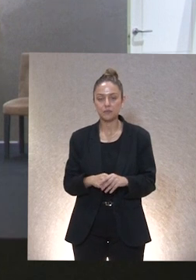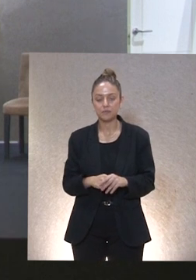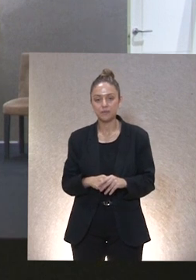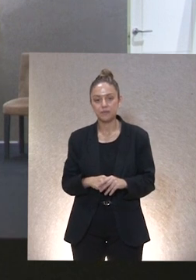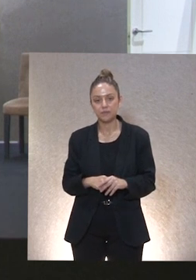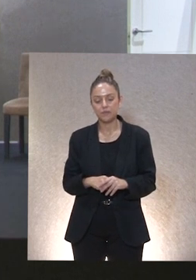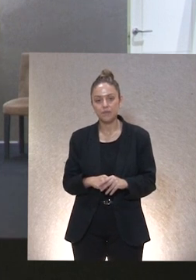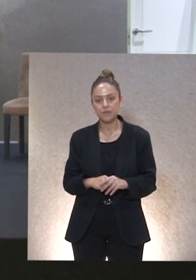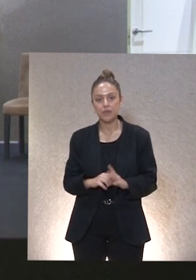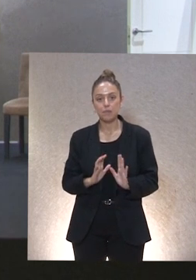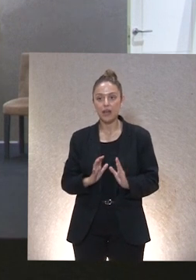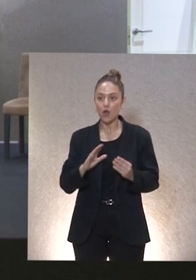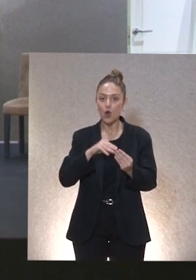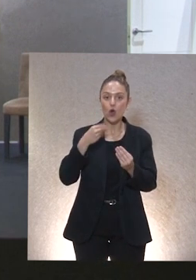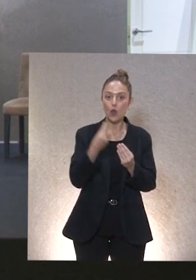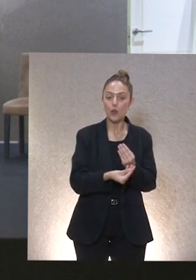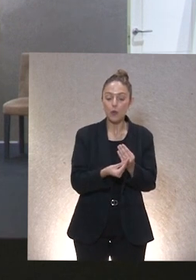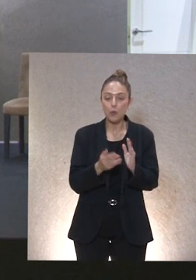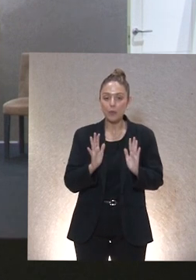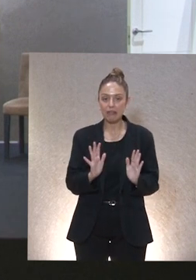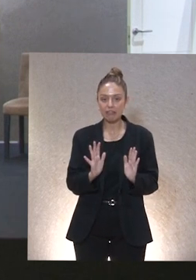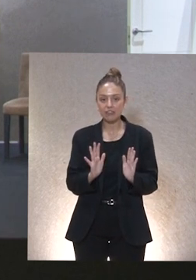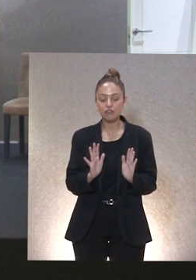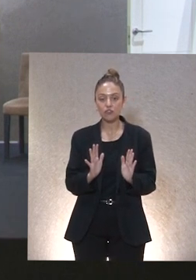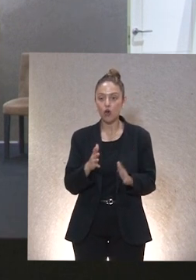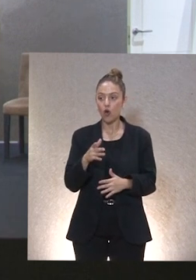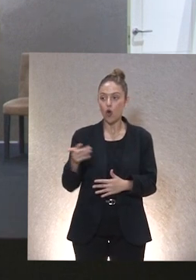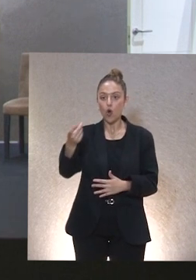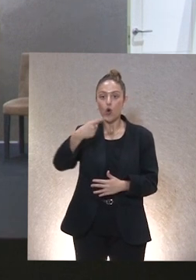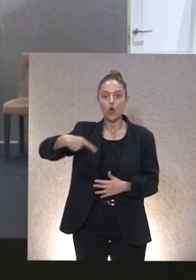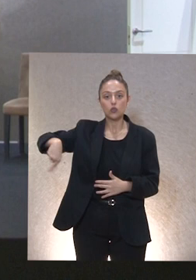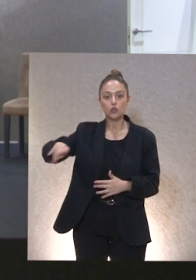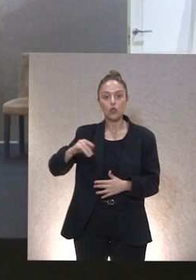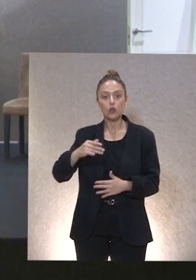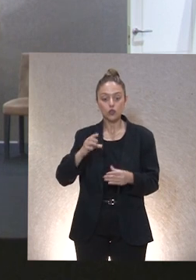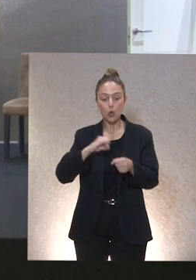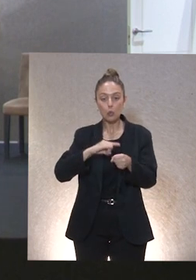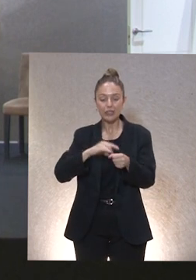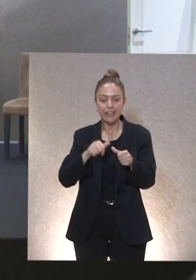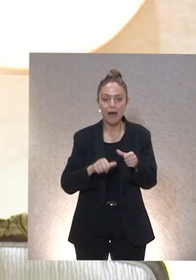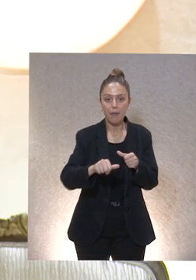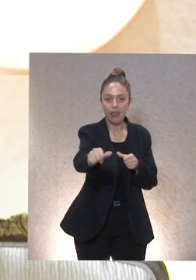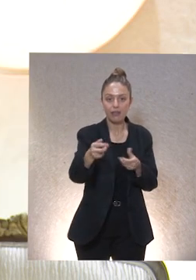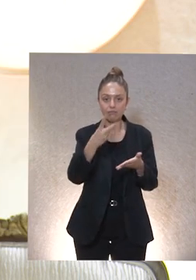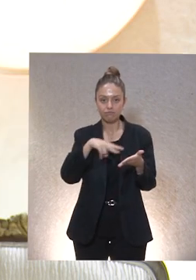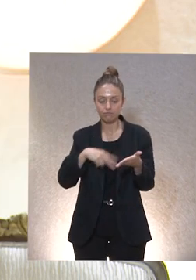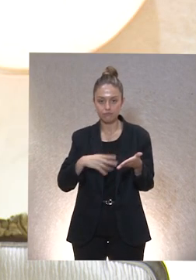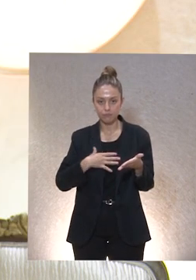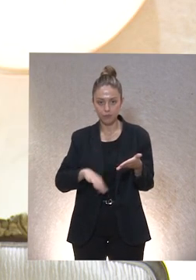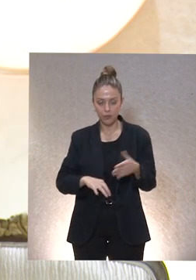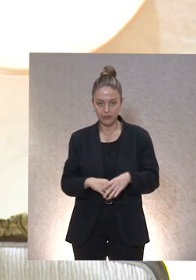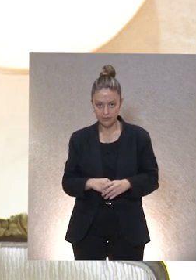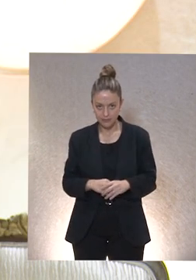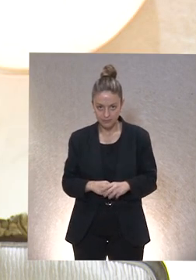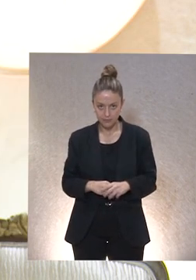pero el documento base de lo que voy a decir lo tendréis todos y todas a partir del lunes. Entonces, ahí el lunes lo